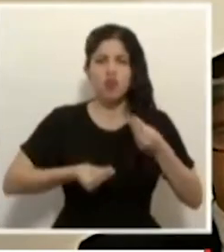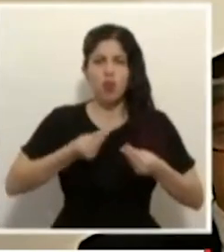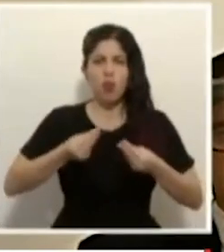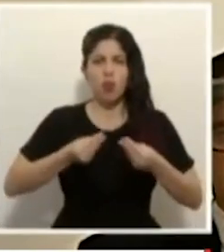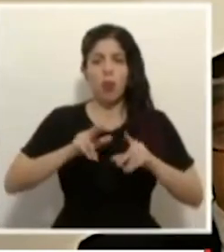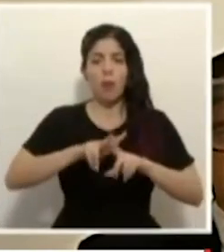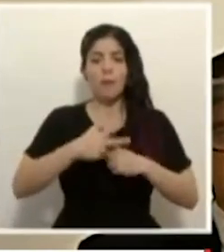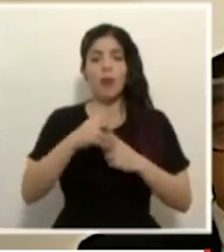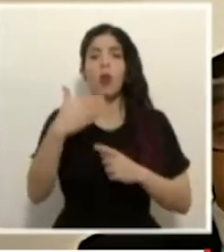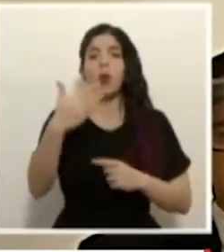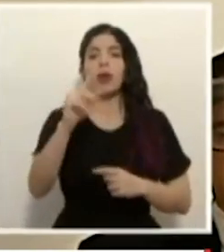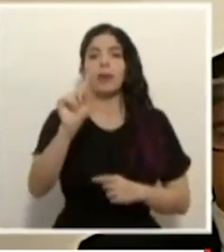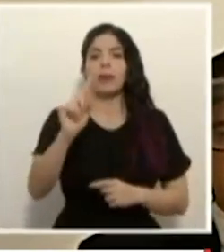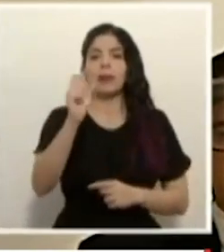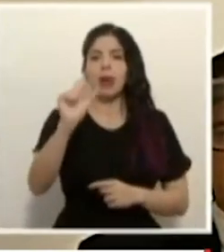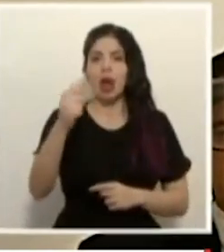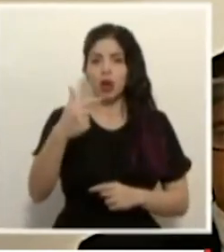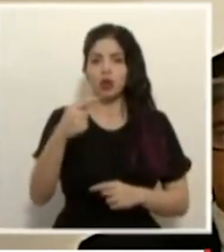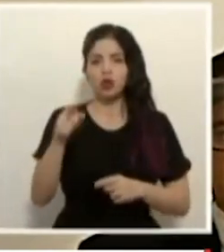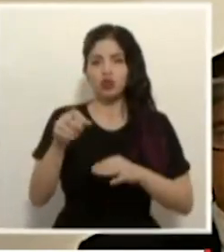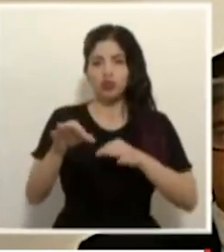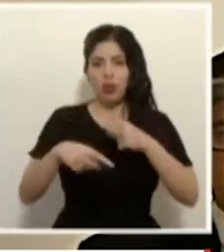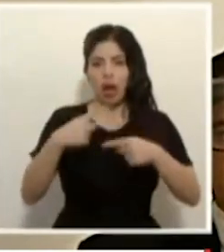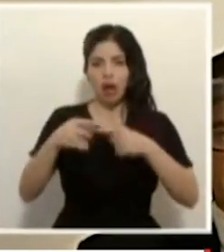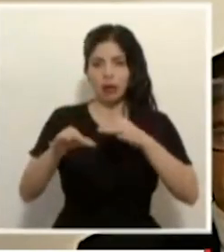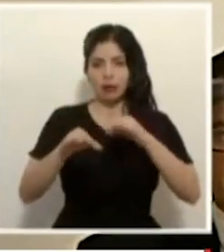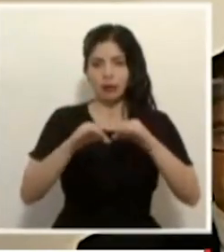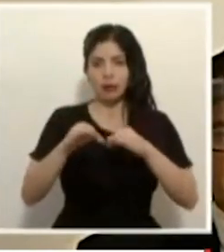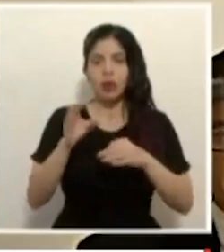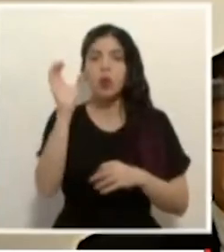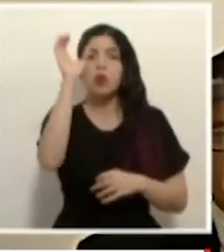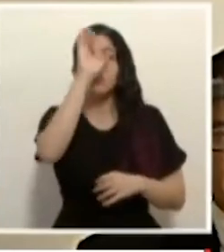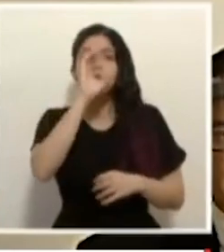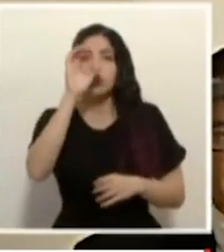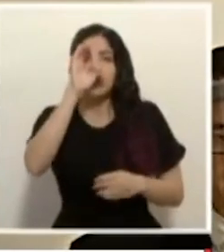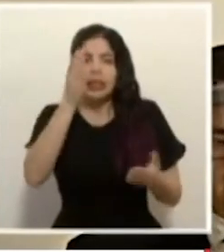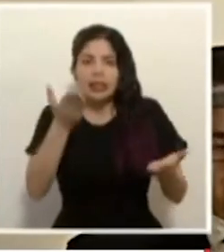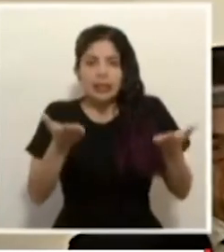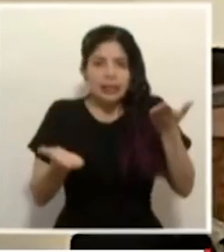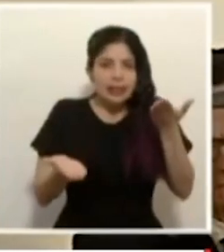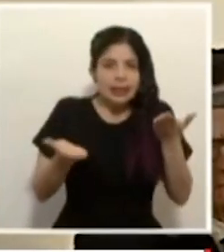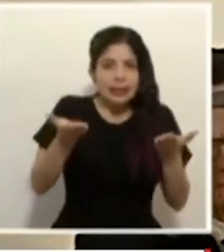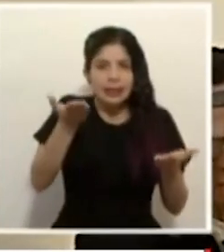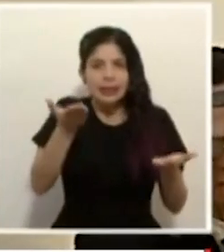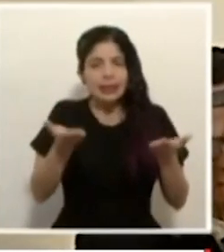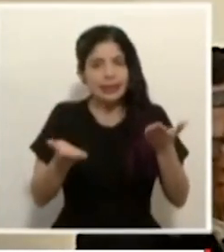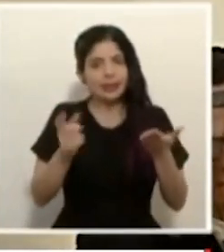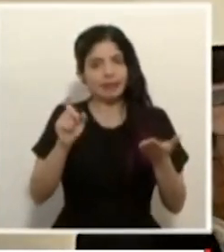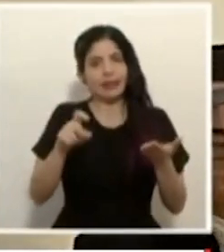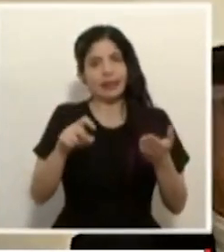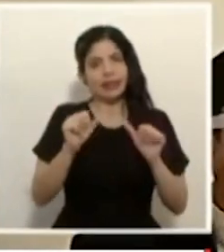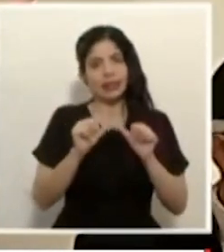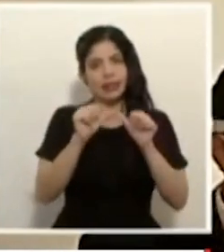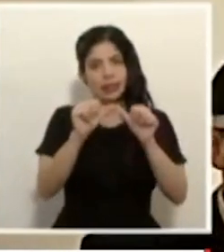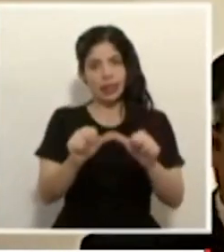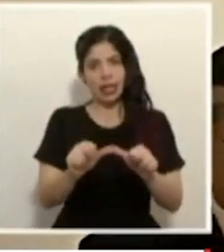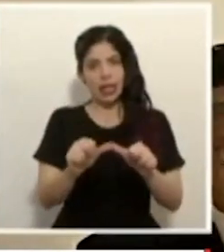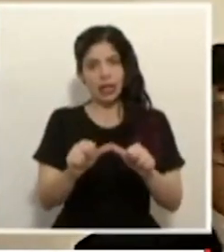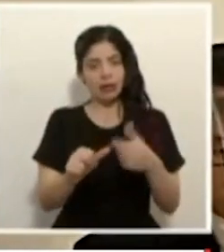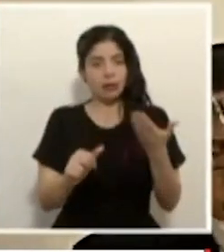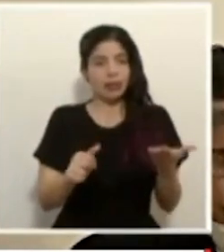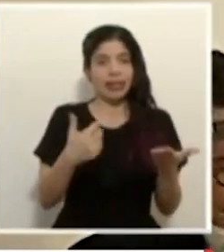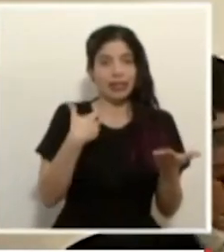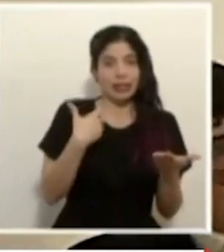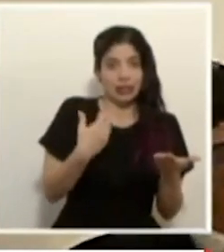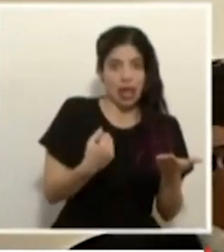del primero de agosto. Pensando en ese balance constante que tenemos que mantener entre la salud